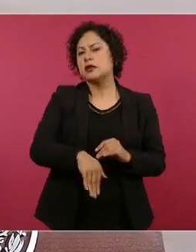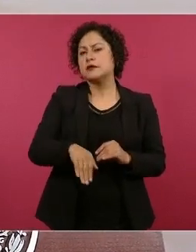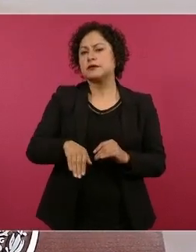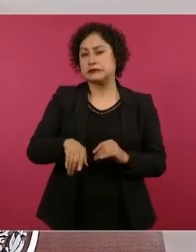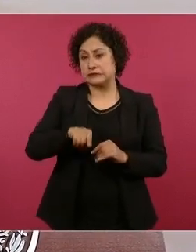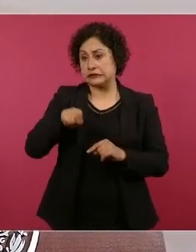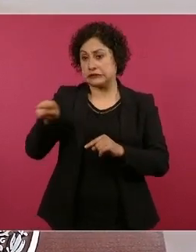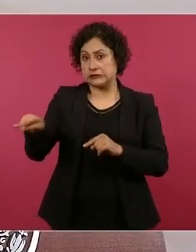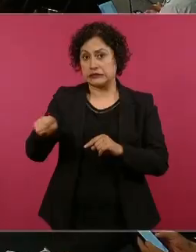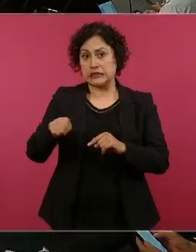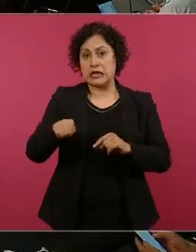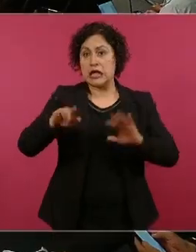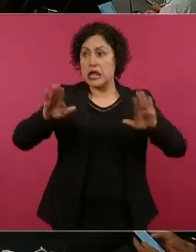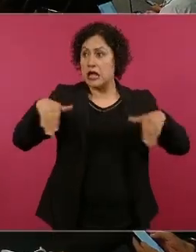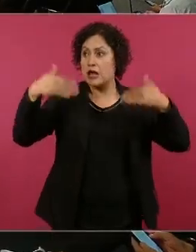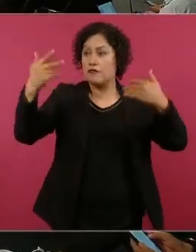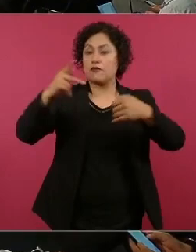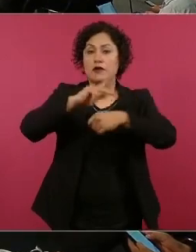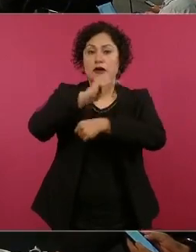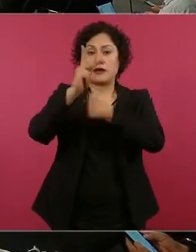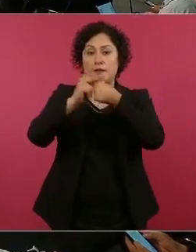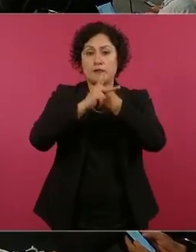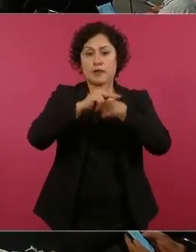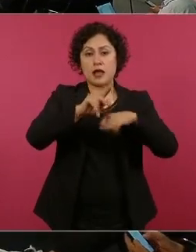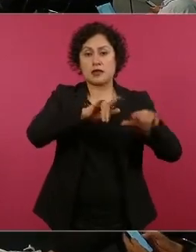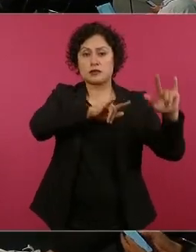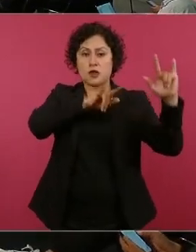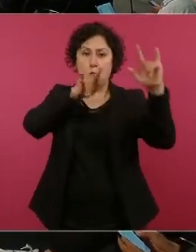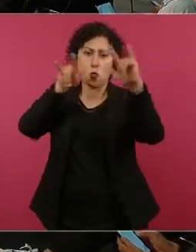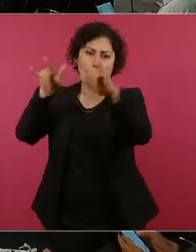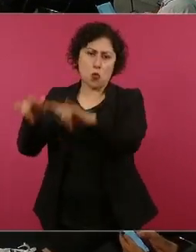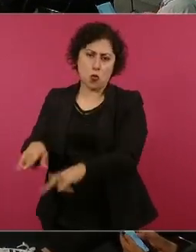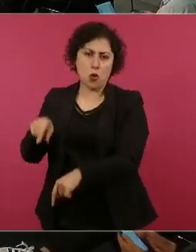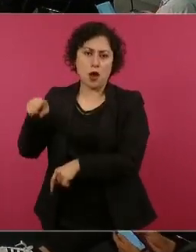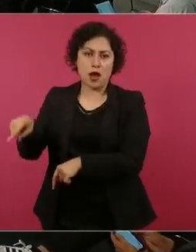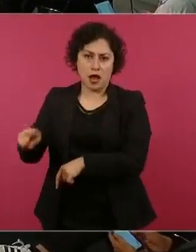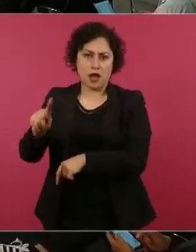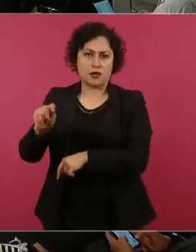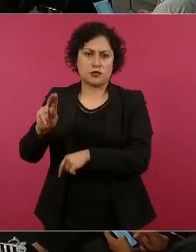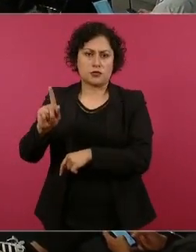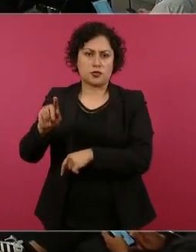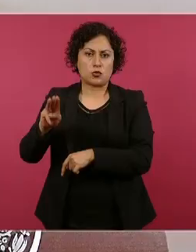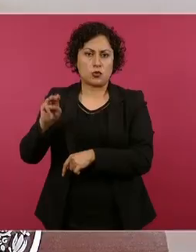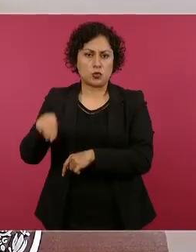de qué empresas a Tulum.